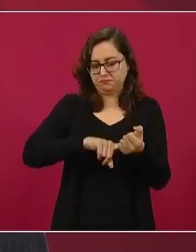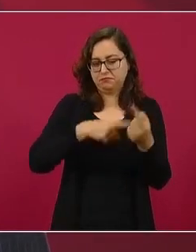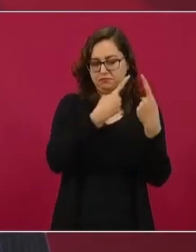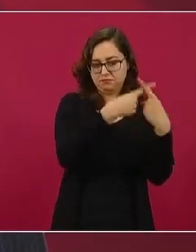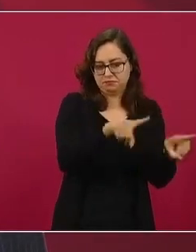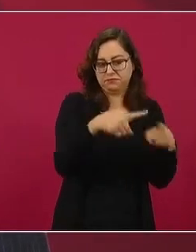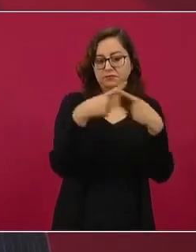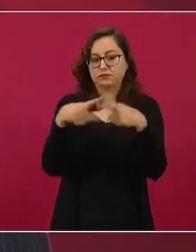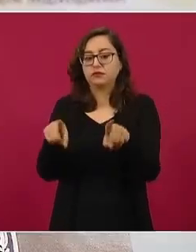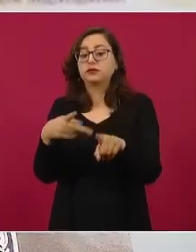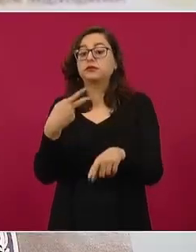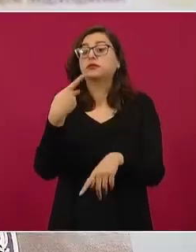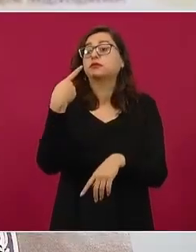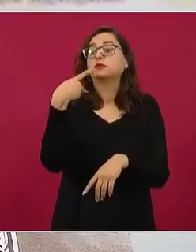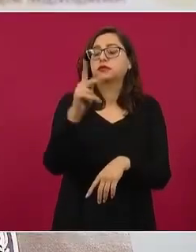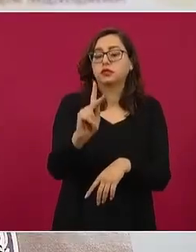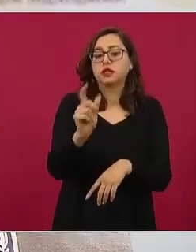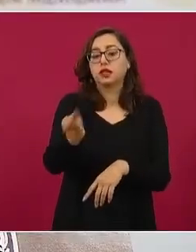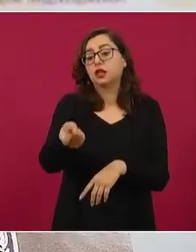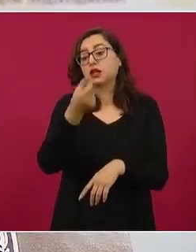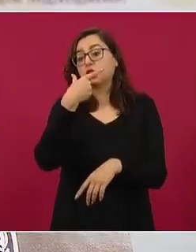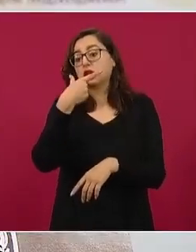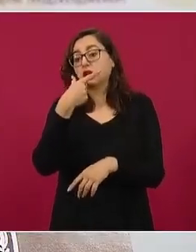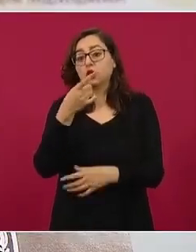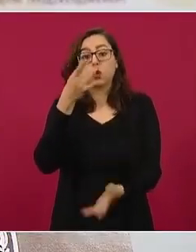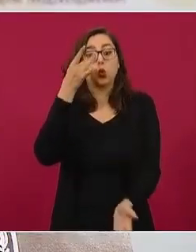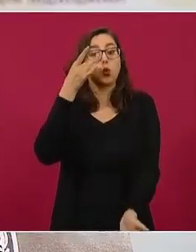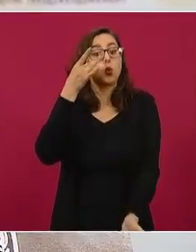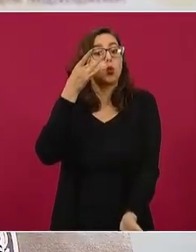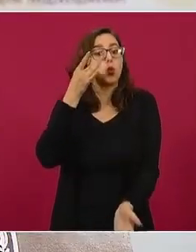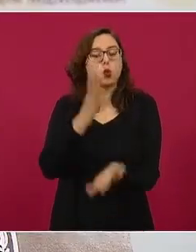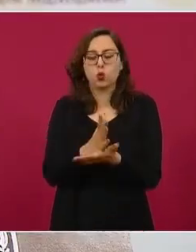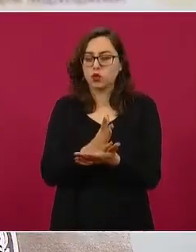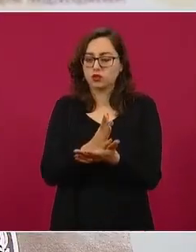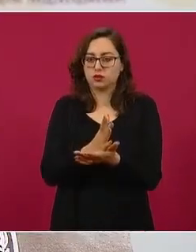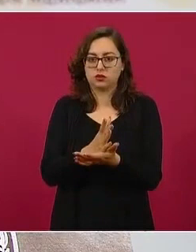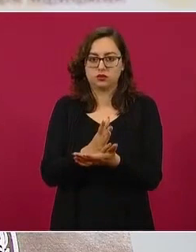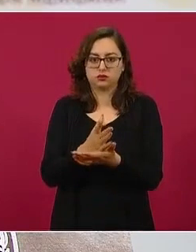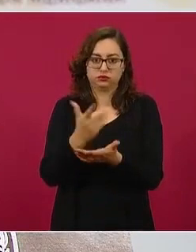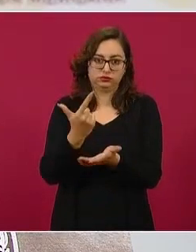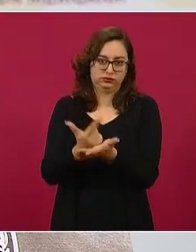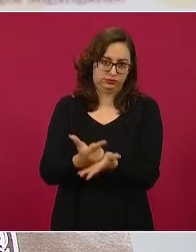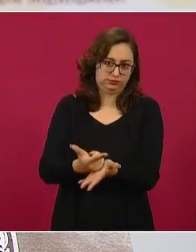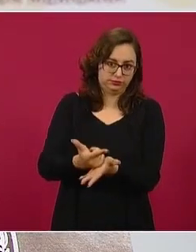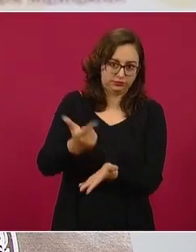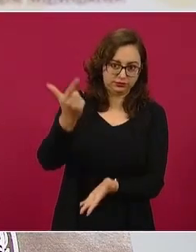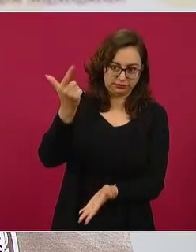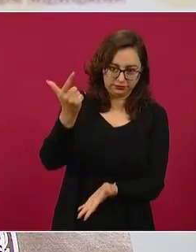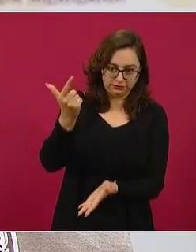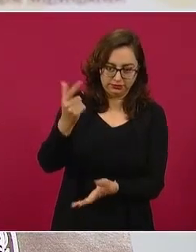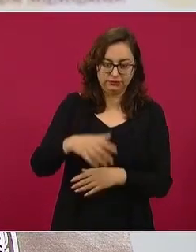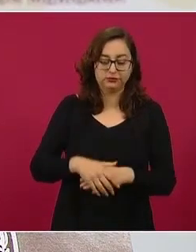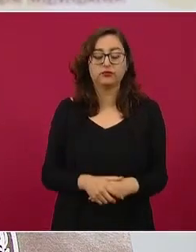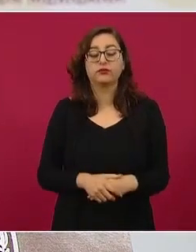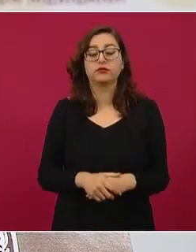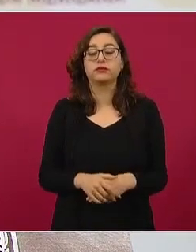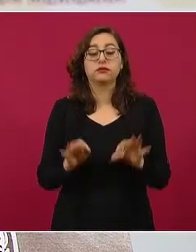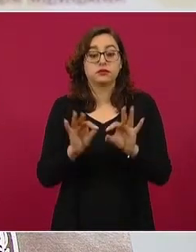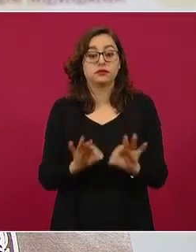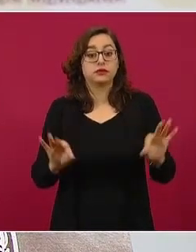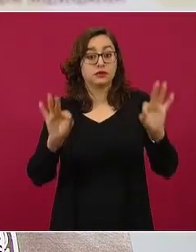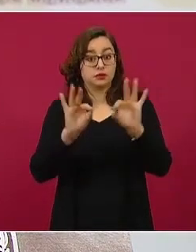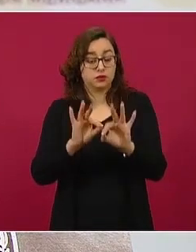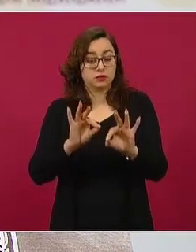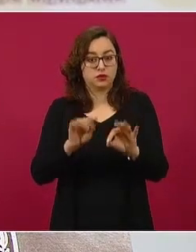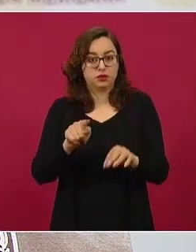una indicación de uso más o menos semejante. Ahora, es muy importante que no tengamos confusión de que